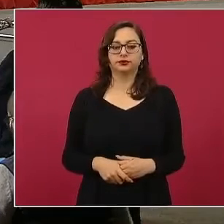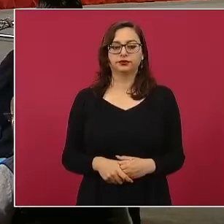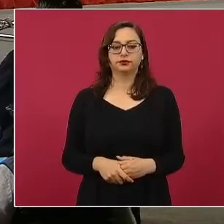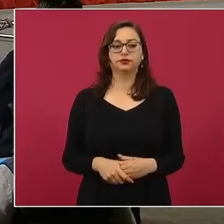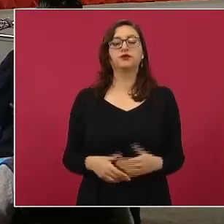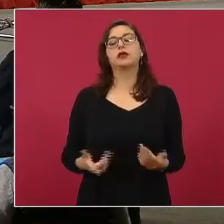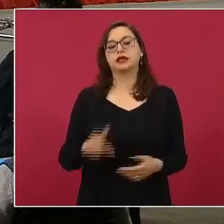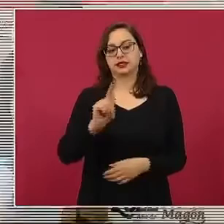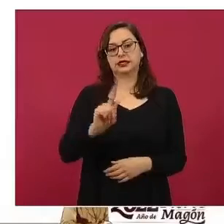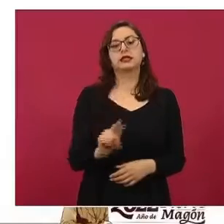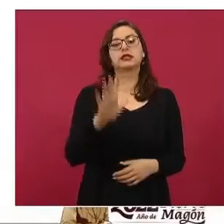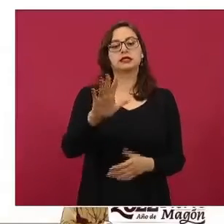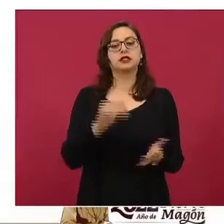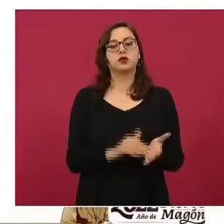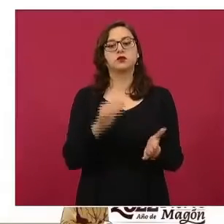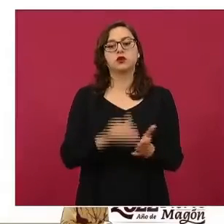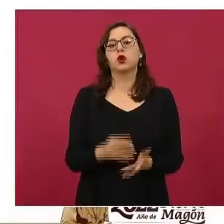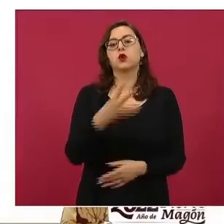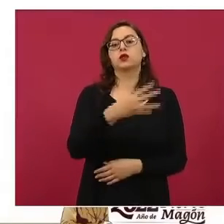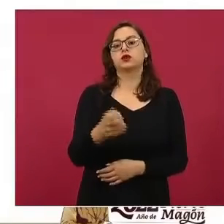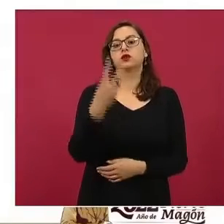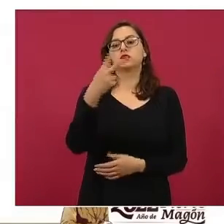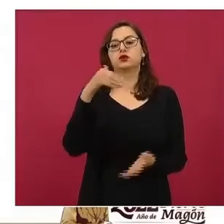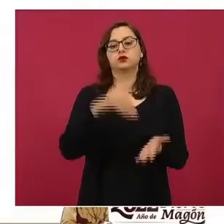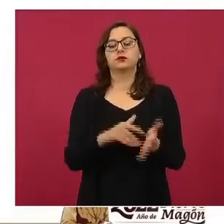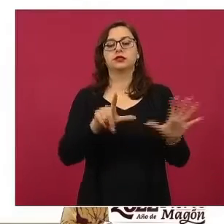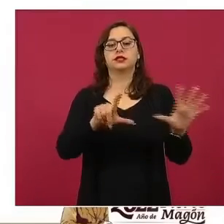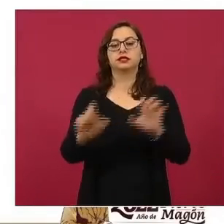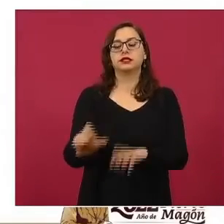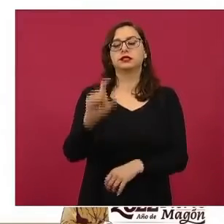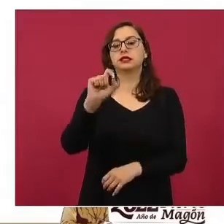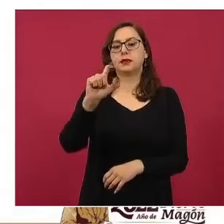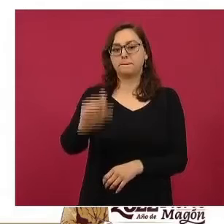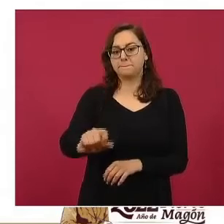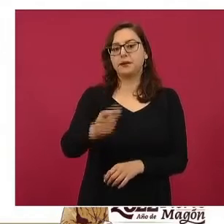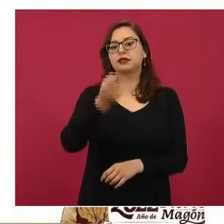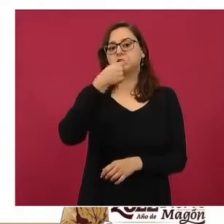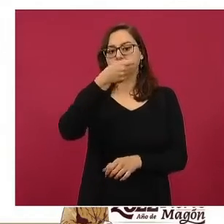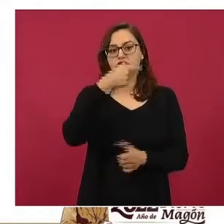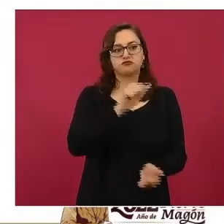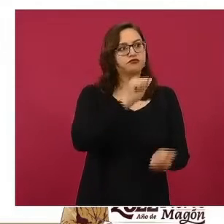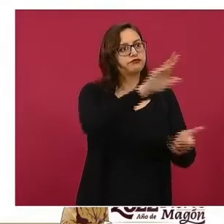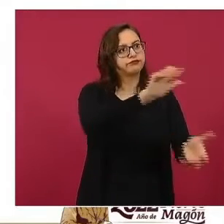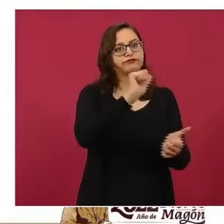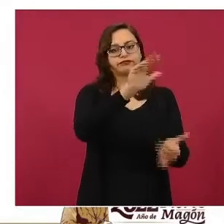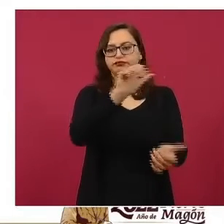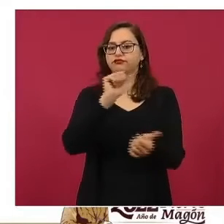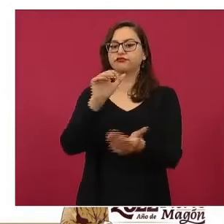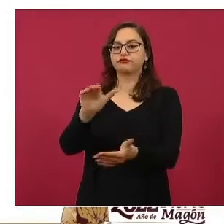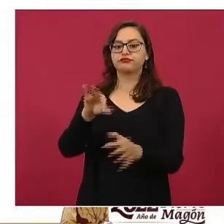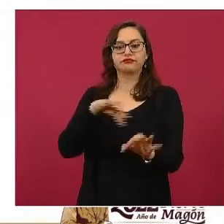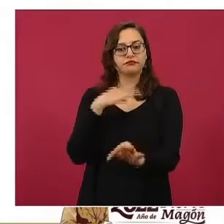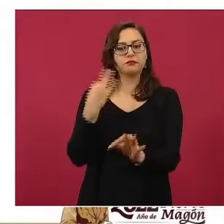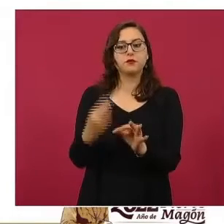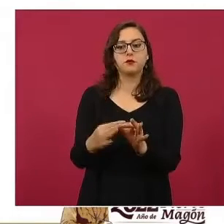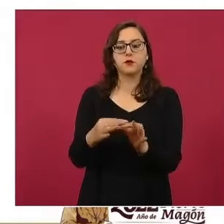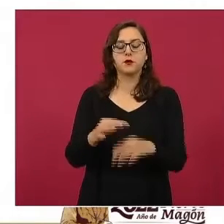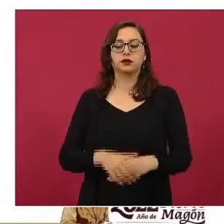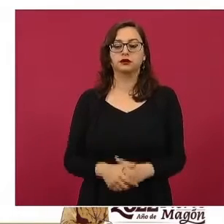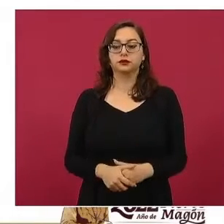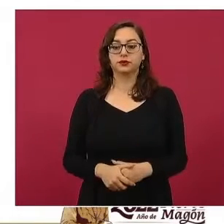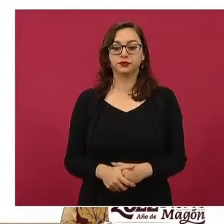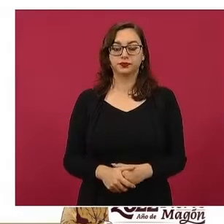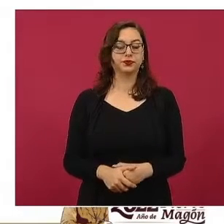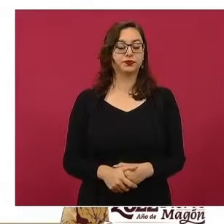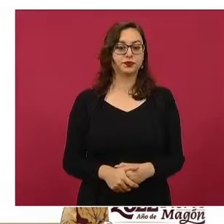millones cuatrocientos dos mil setecientas piezas de insumos para la salud. Ahora bien,